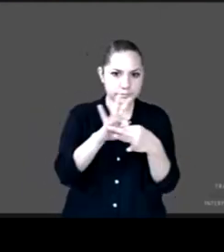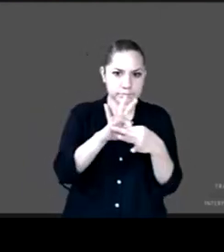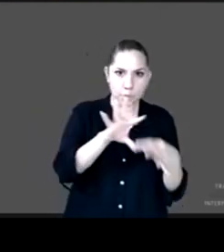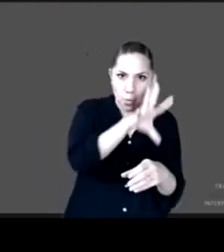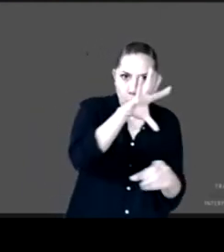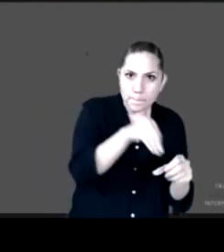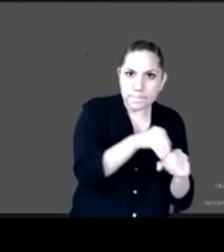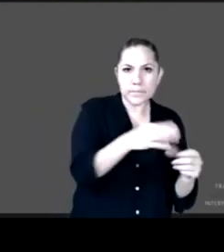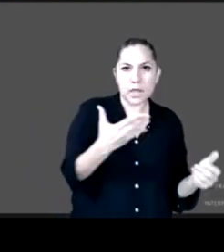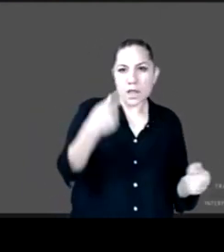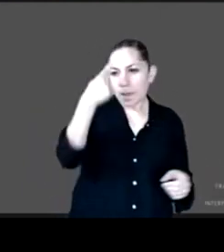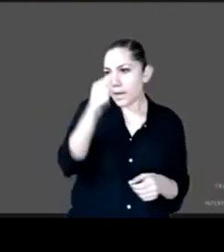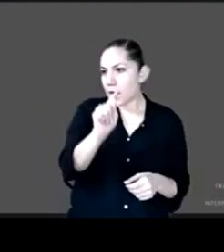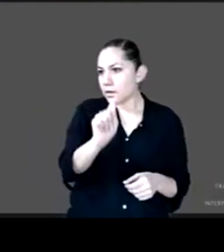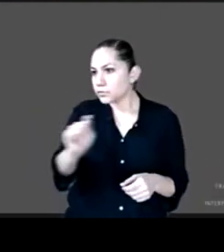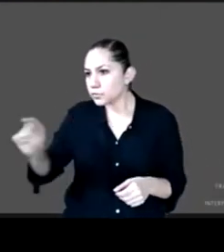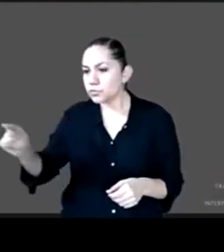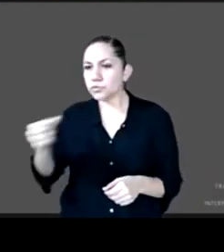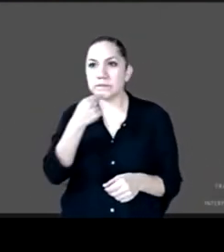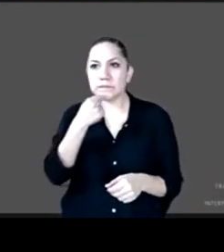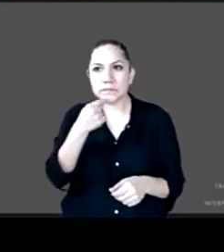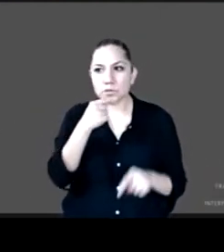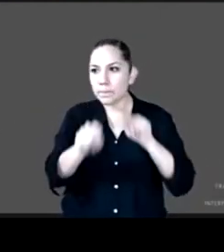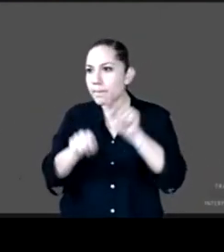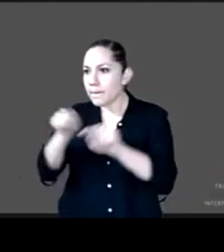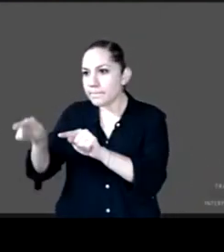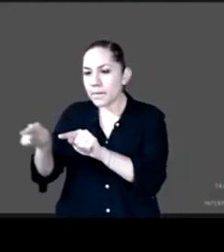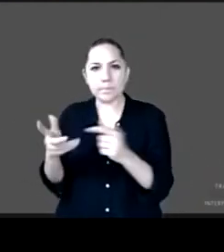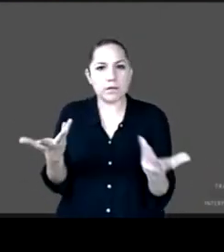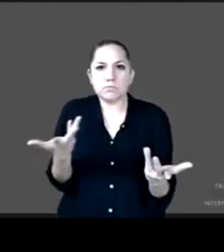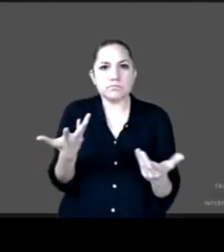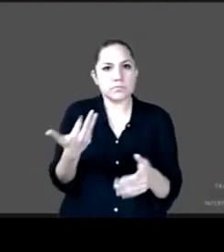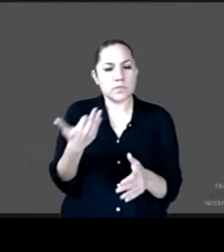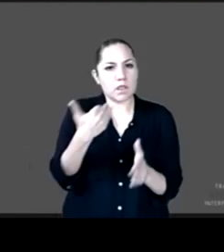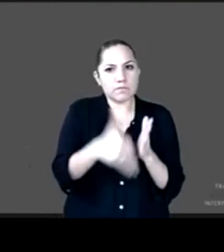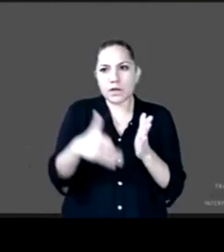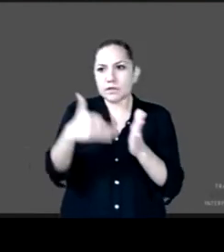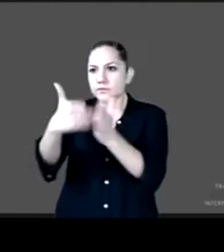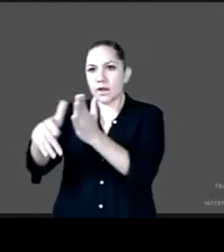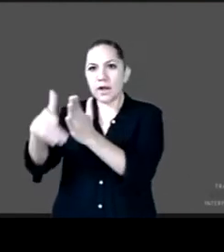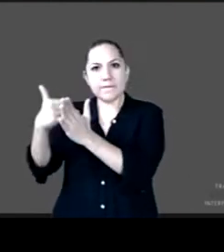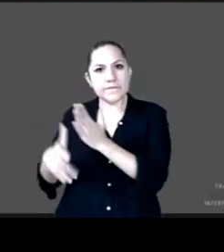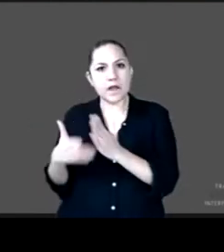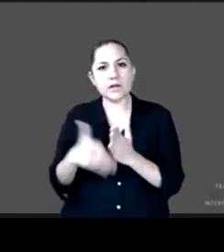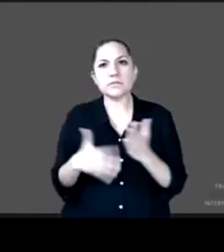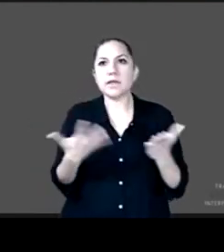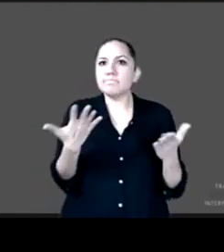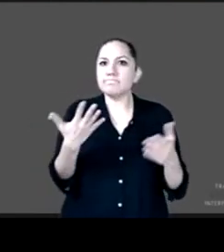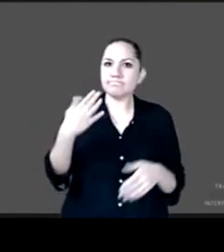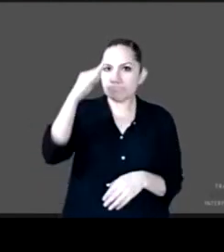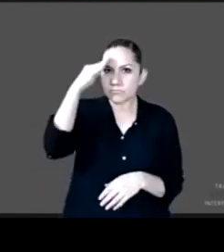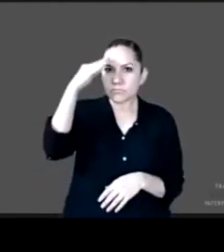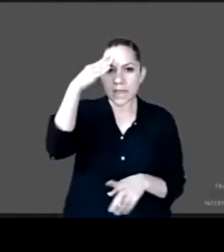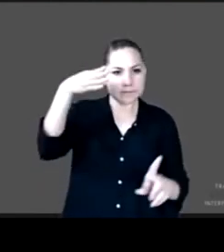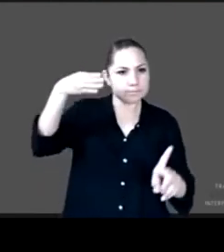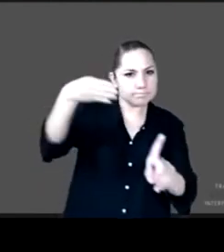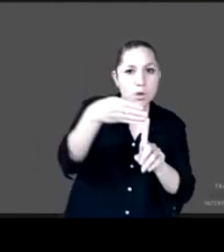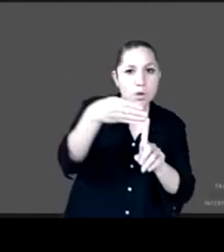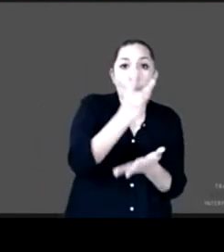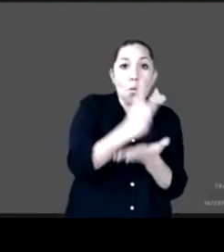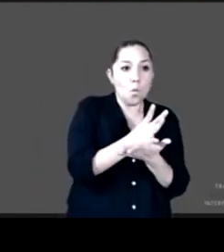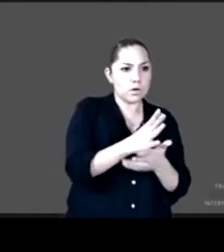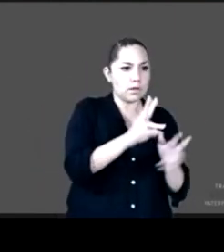correlaciones de cómo se ha preservado generacionalmente la pobreza y cuál es esta correlación con el nivel